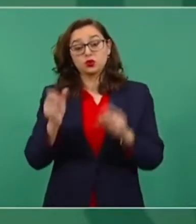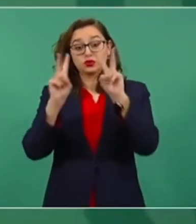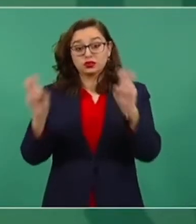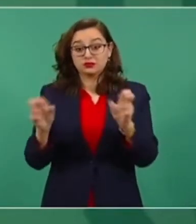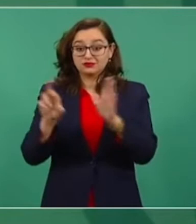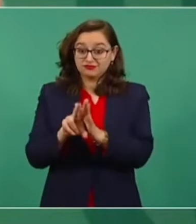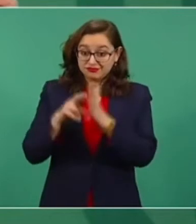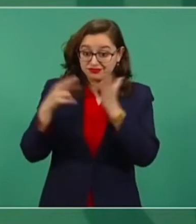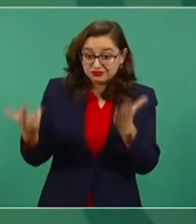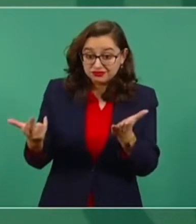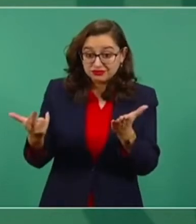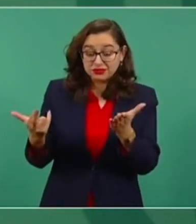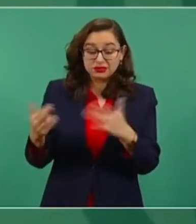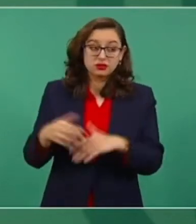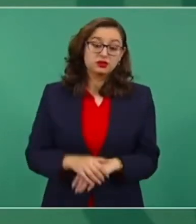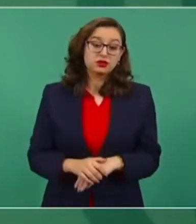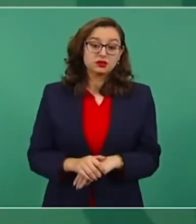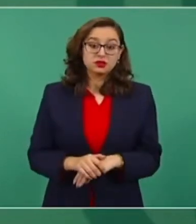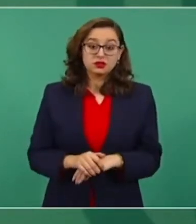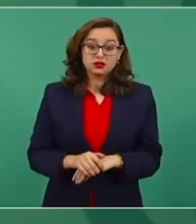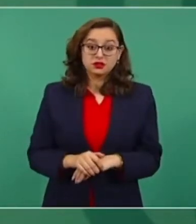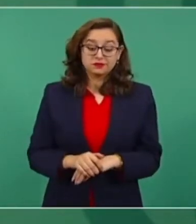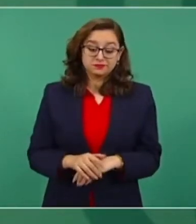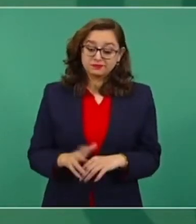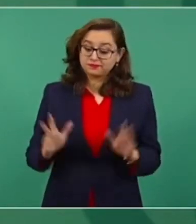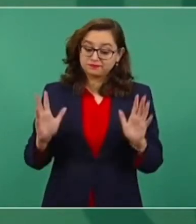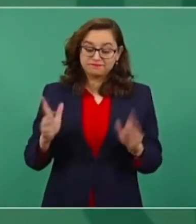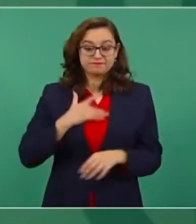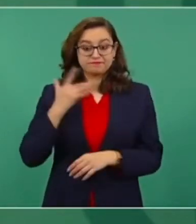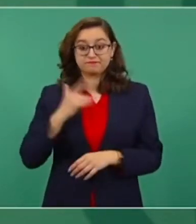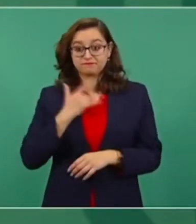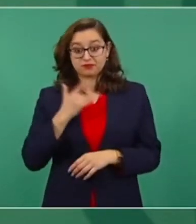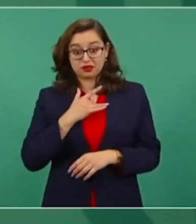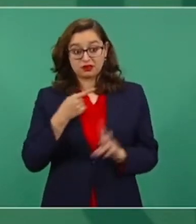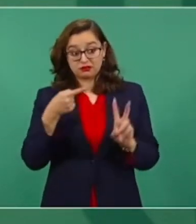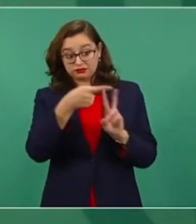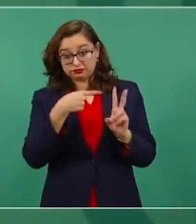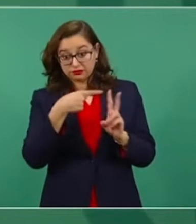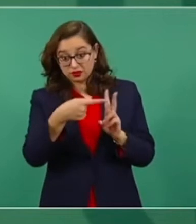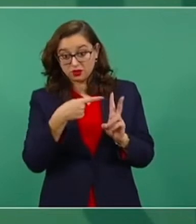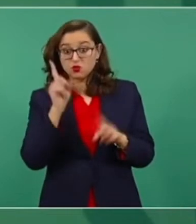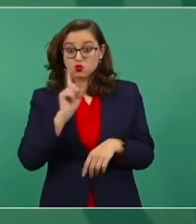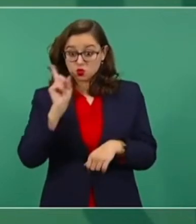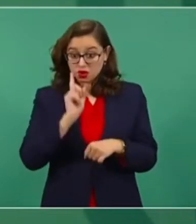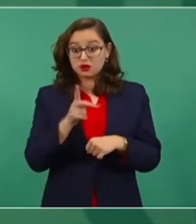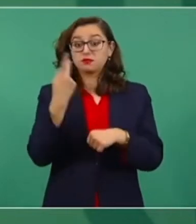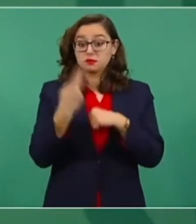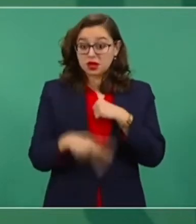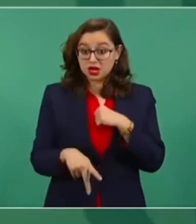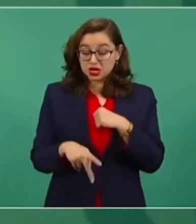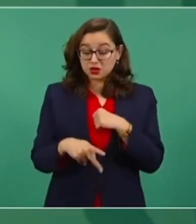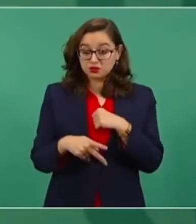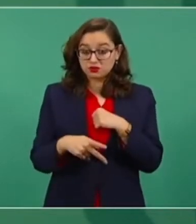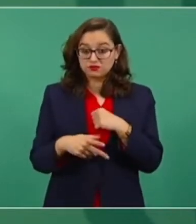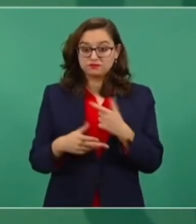pues sólo por algún riesgo que puedan tener ellas, pero por